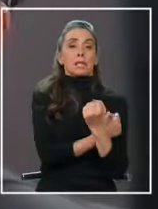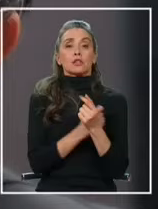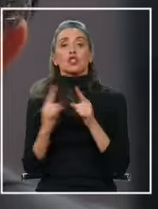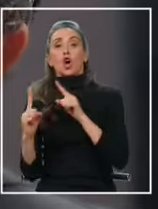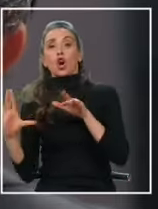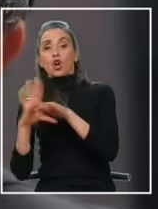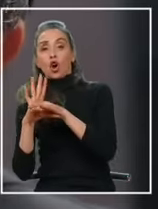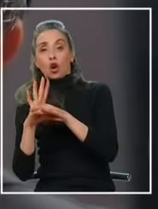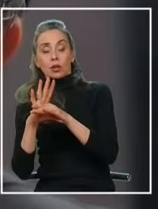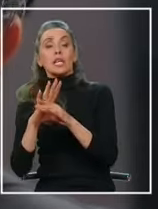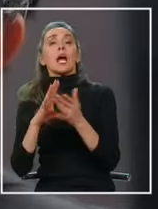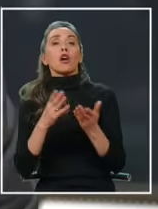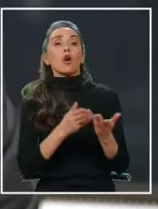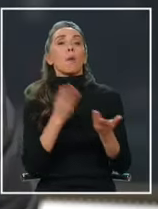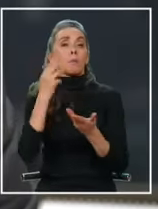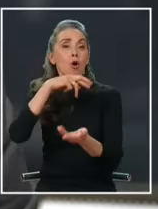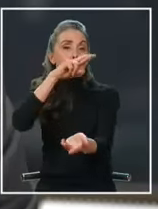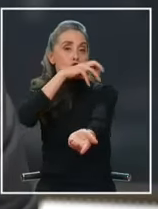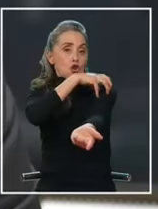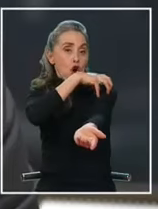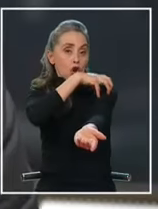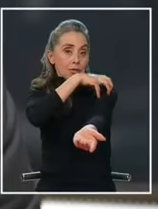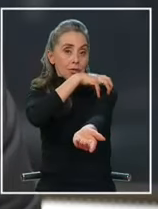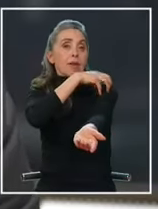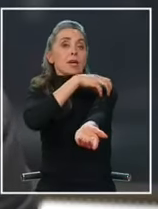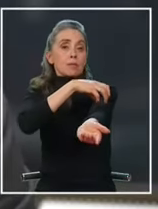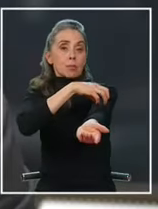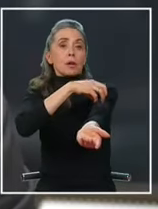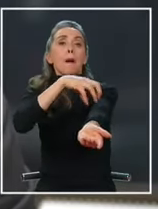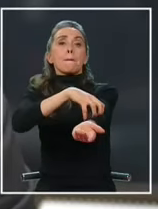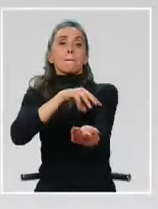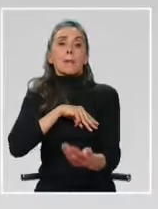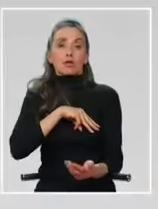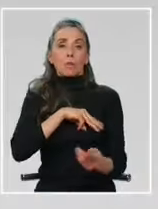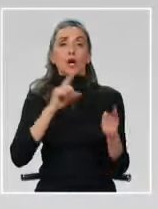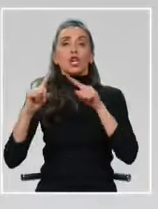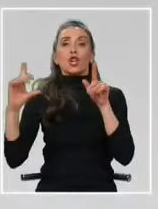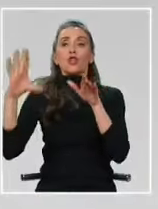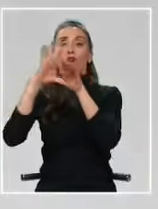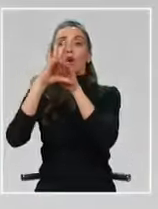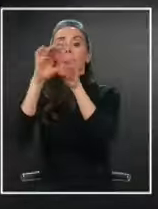tanto en el norte de Chile en la región metropolitana como con sujetos en Europa